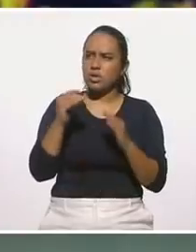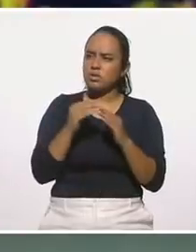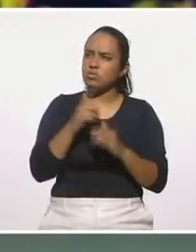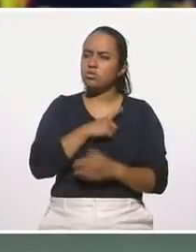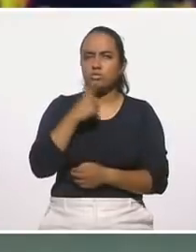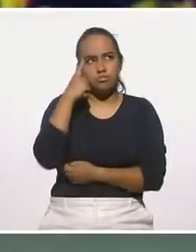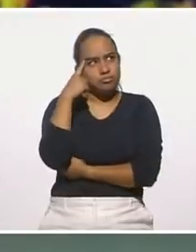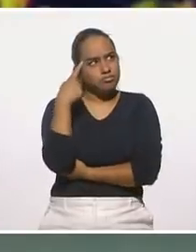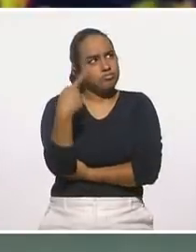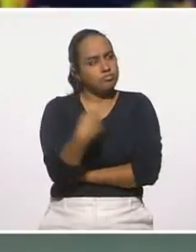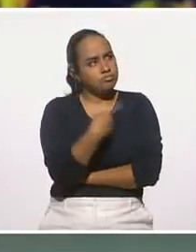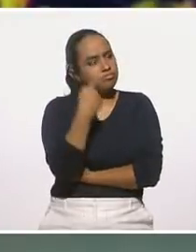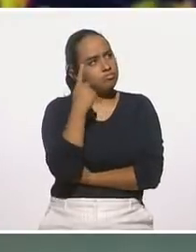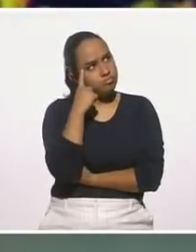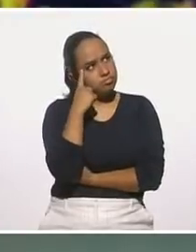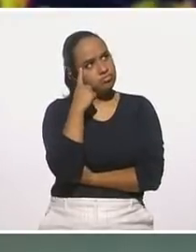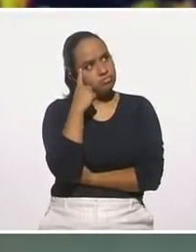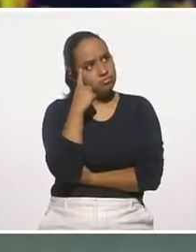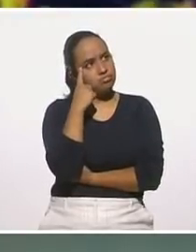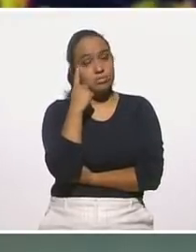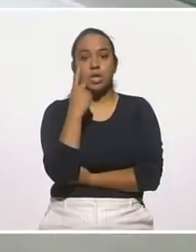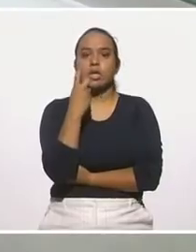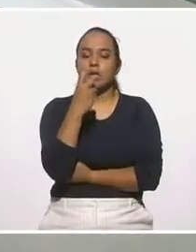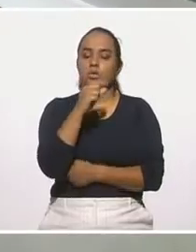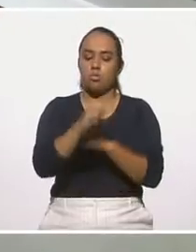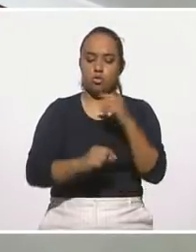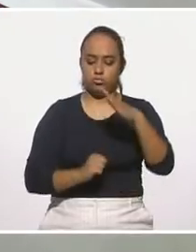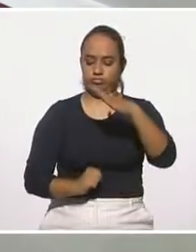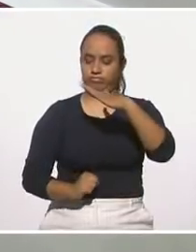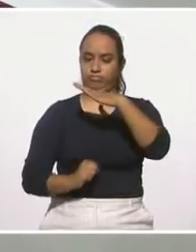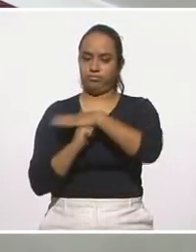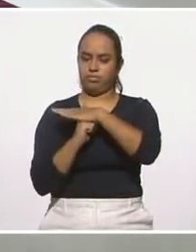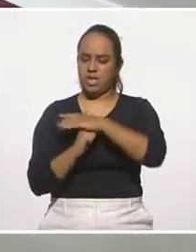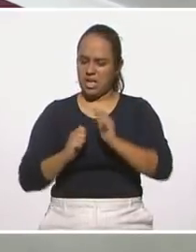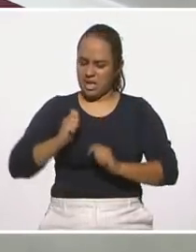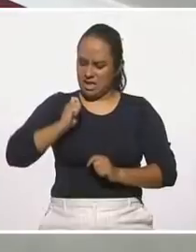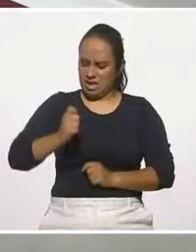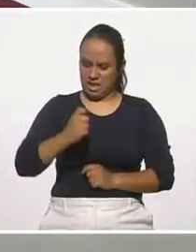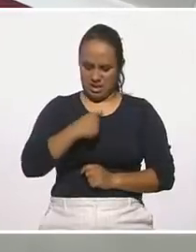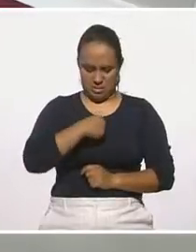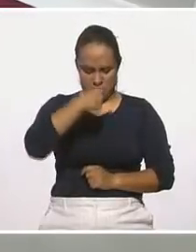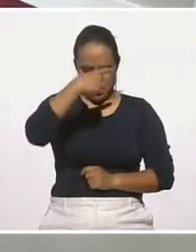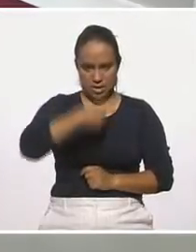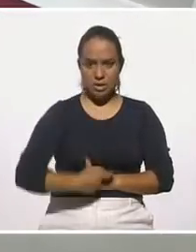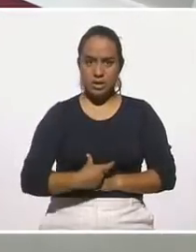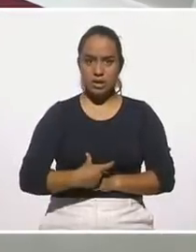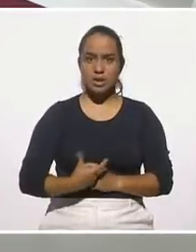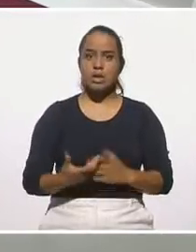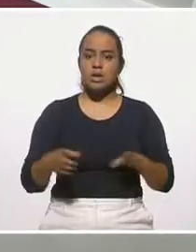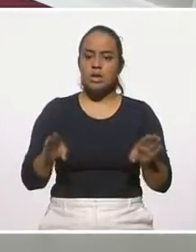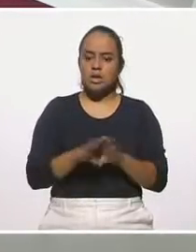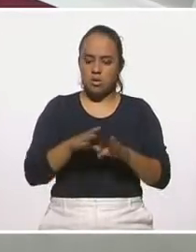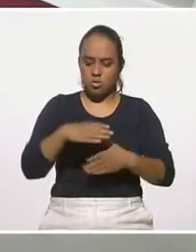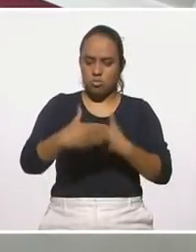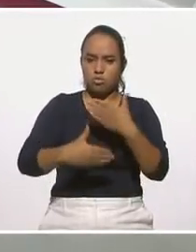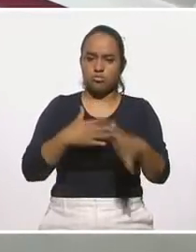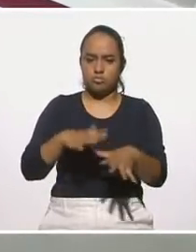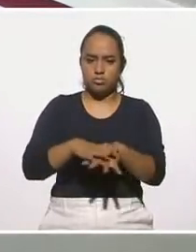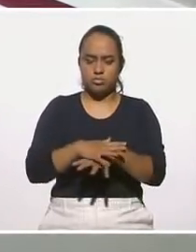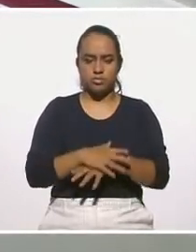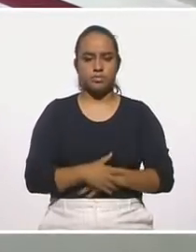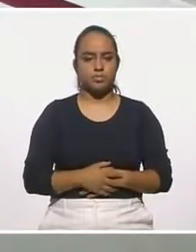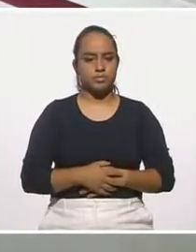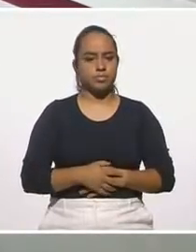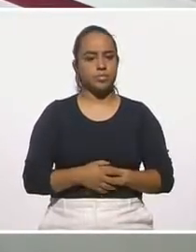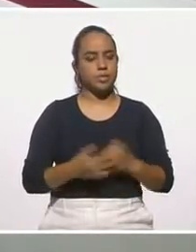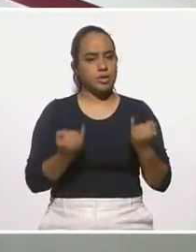y empiezas a construir justamente este pilar de quién eres tú, en qué situación, y cómo vas en ese proceso, ¿no? También